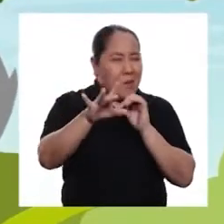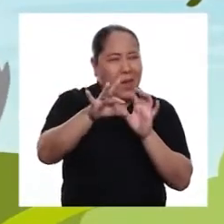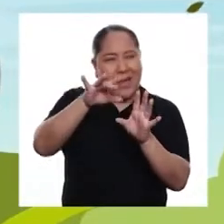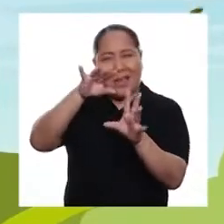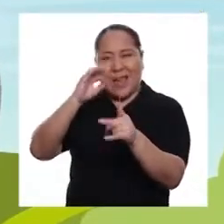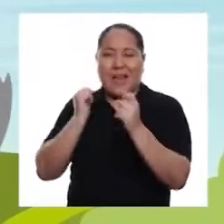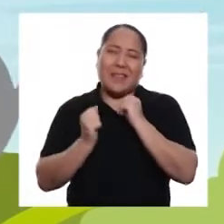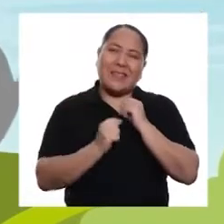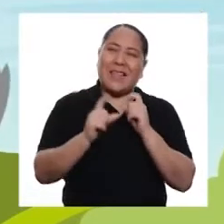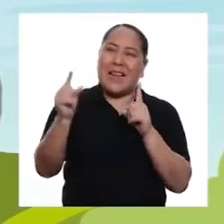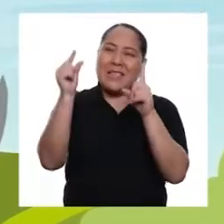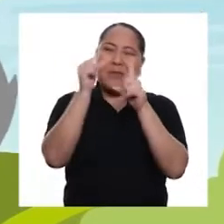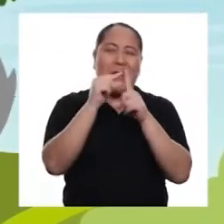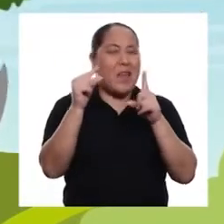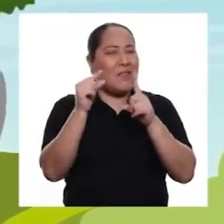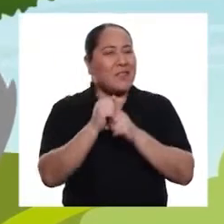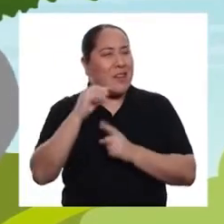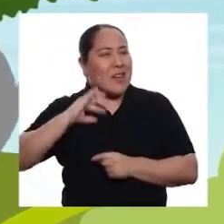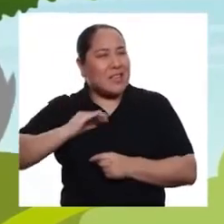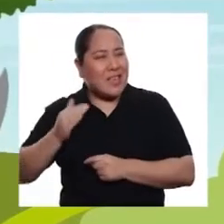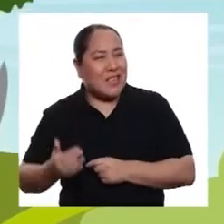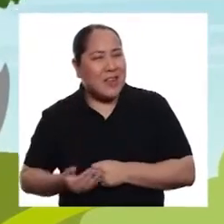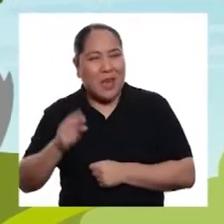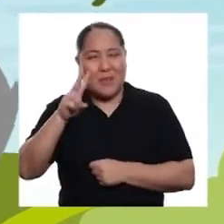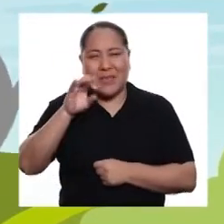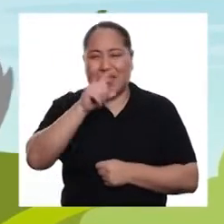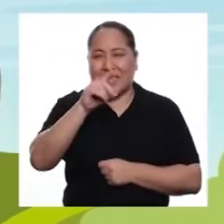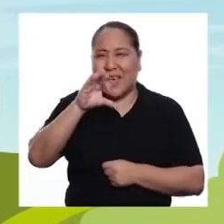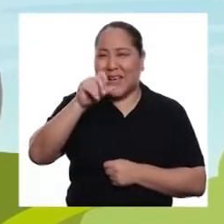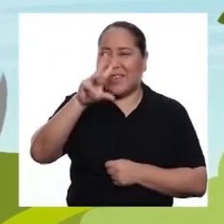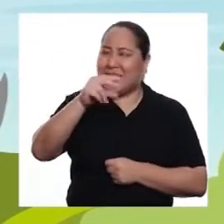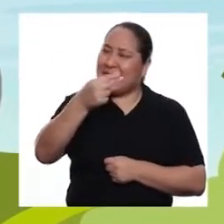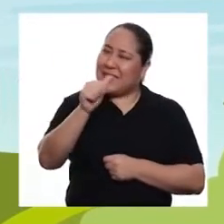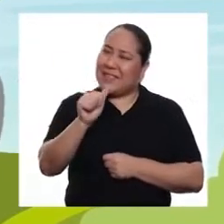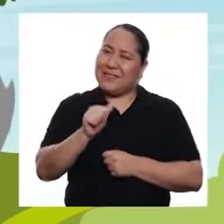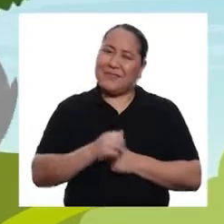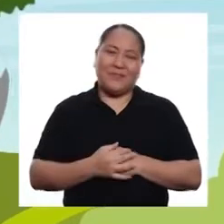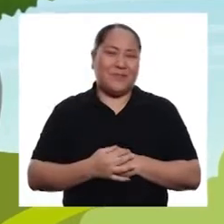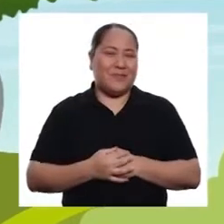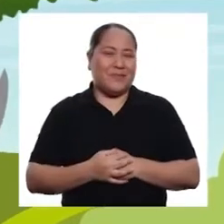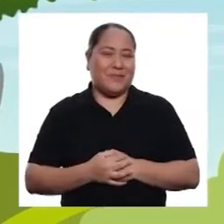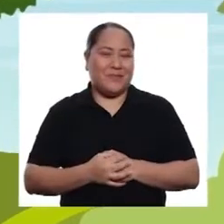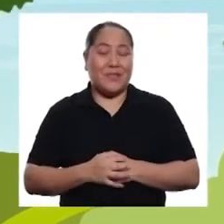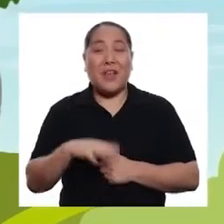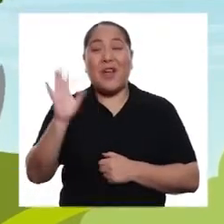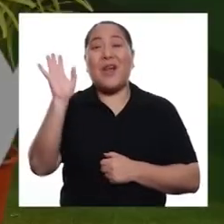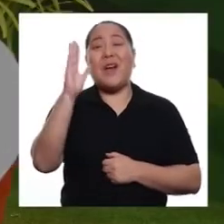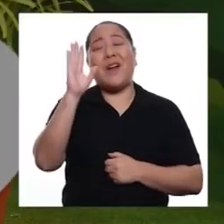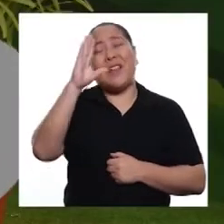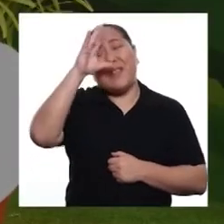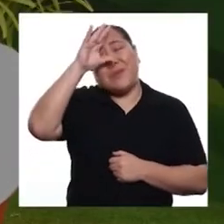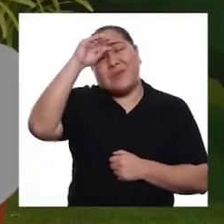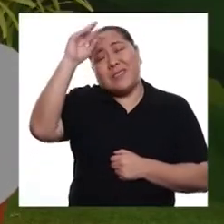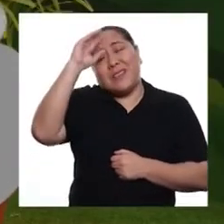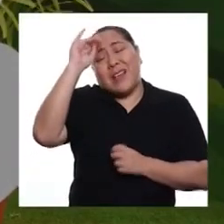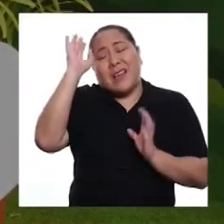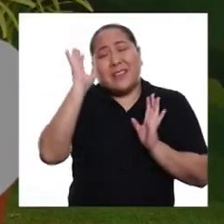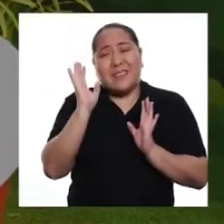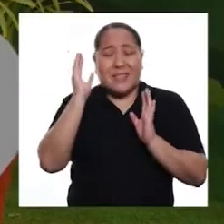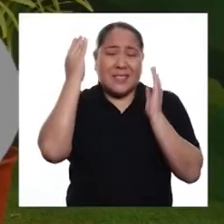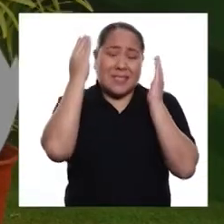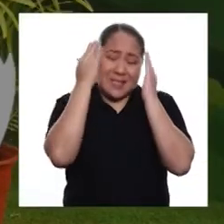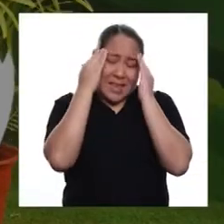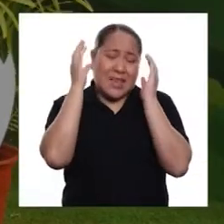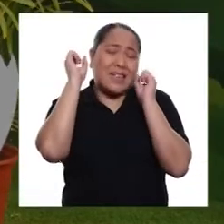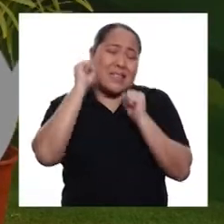magia! ¡Llegó la magia! ¡Llegó ¡De las palabras con la señora Vizcacha! ¡Hola, chicas